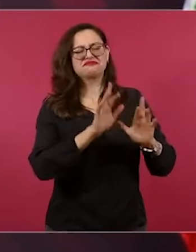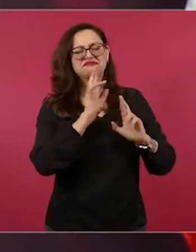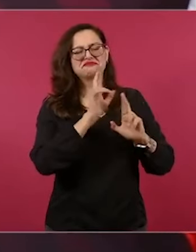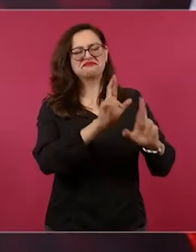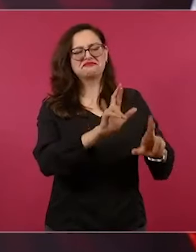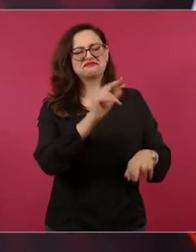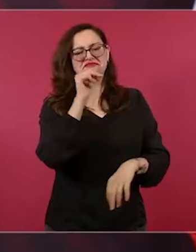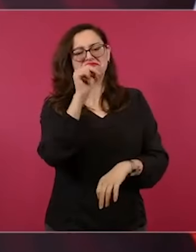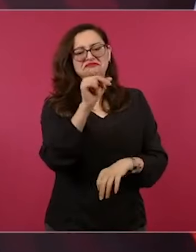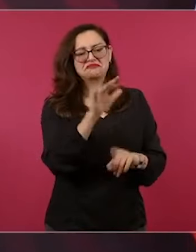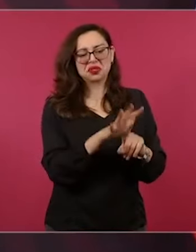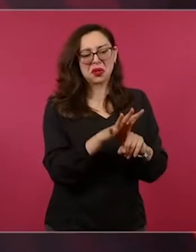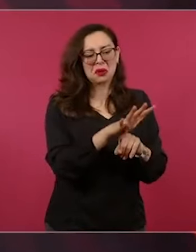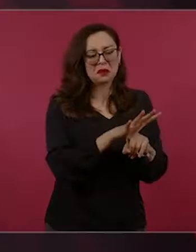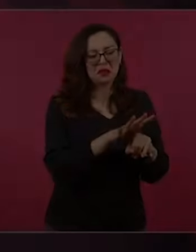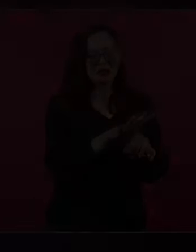No. No.